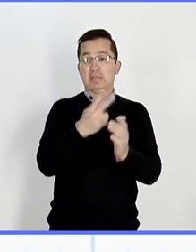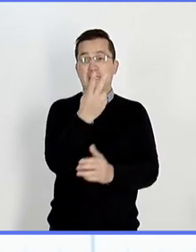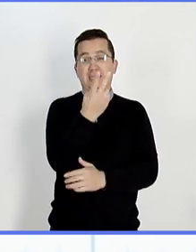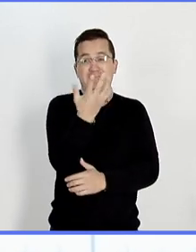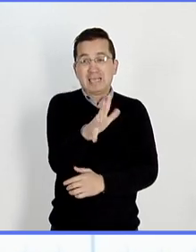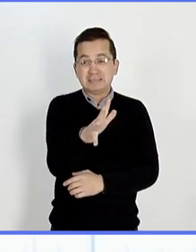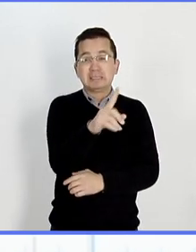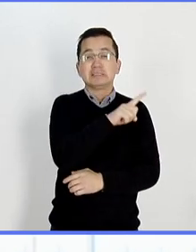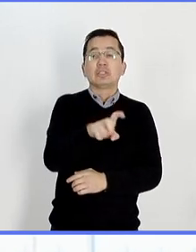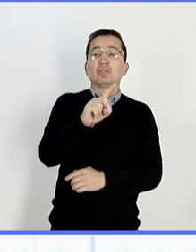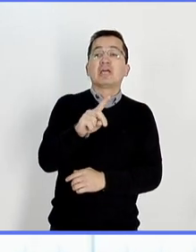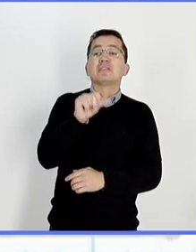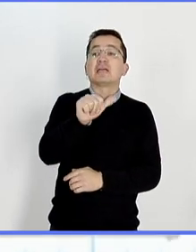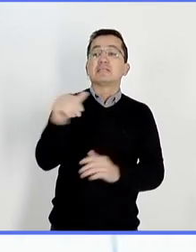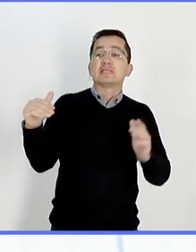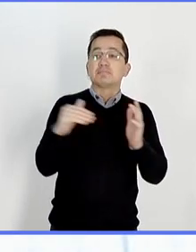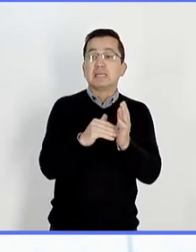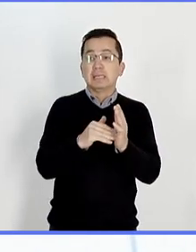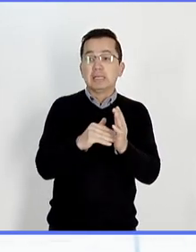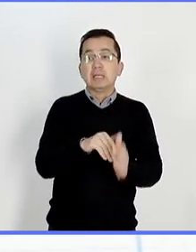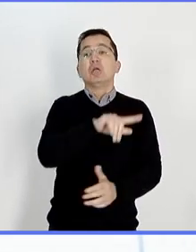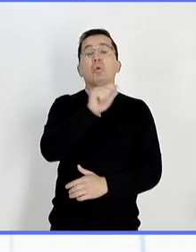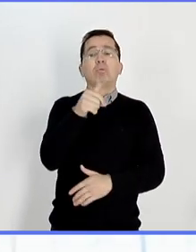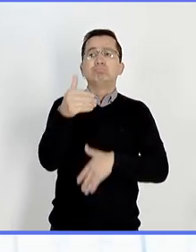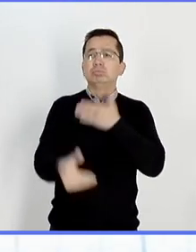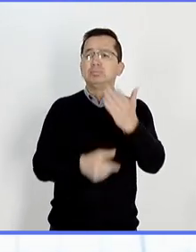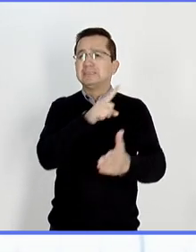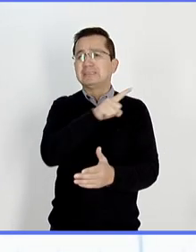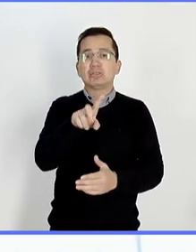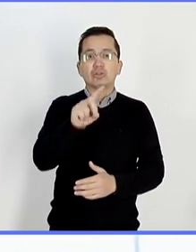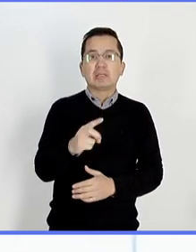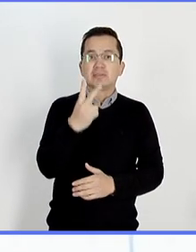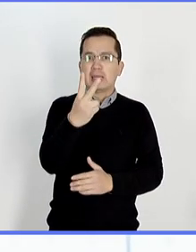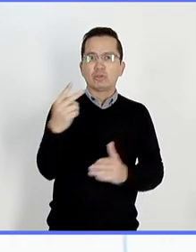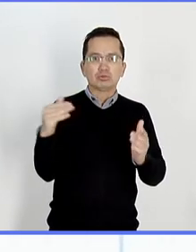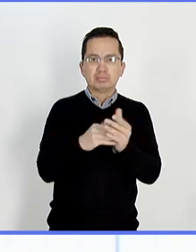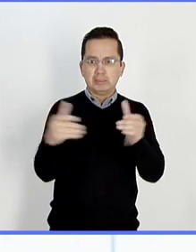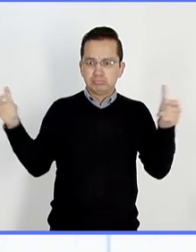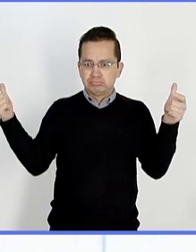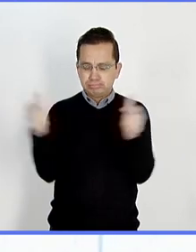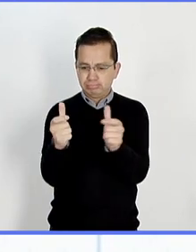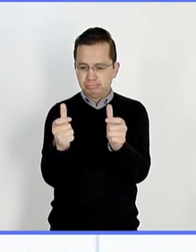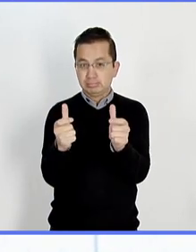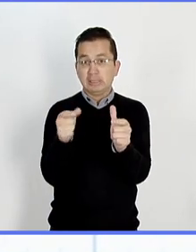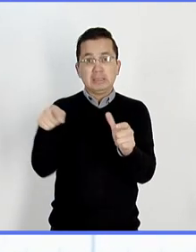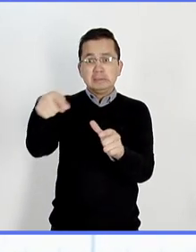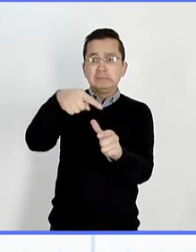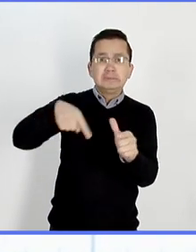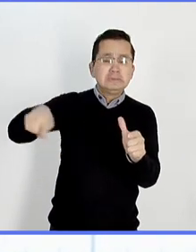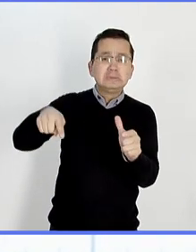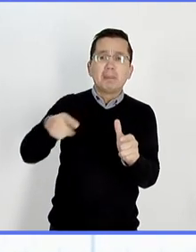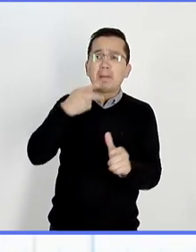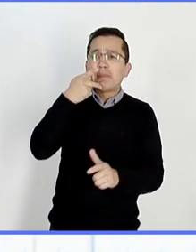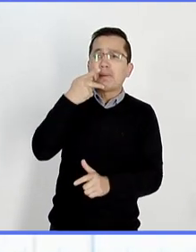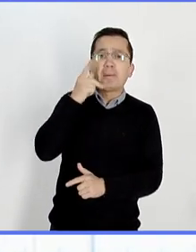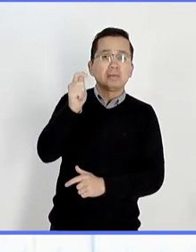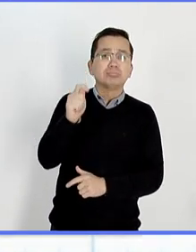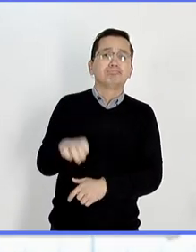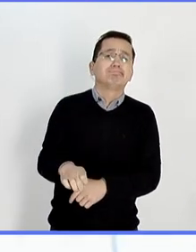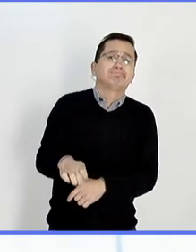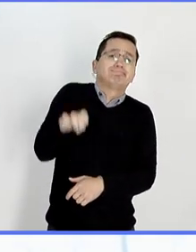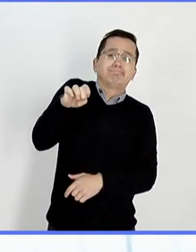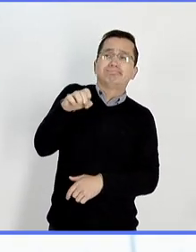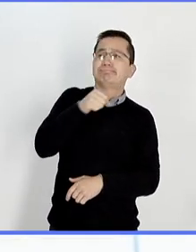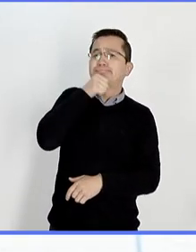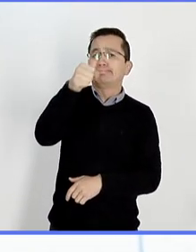a 132 mil en 2020, de acuerdo con el Inegi. Casi todos los hablantes que quedan son ancianos o tíos, como se les